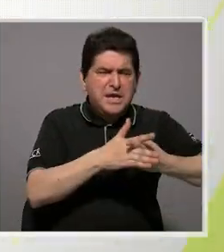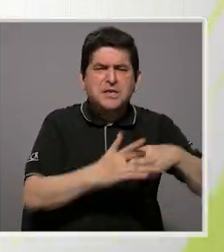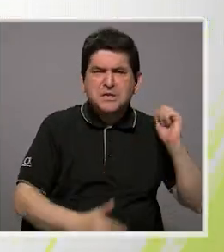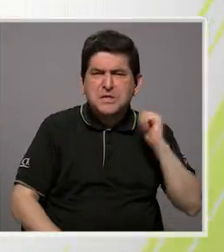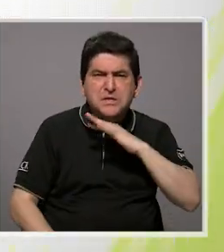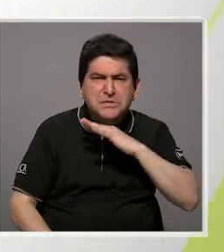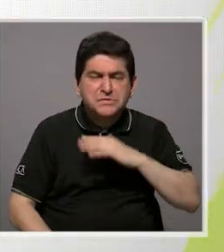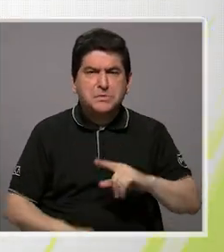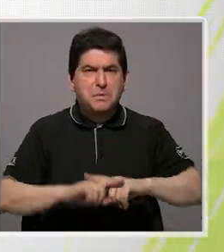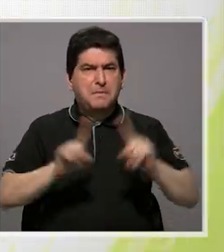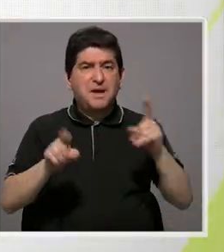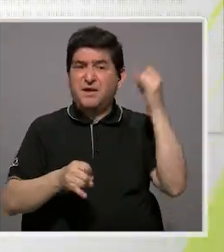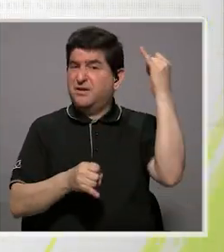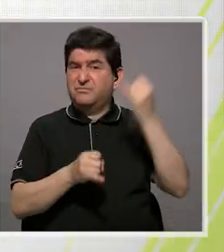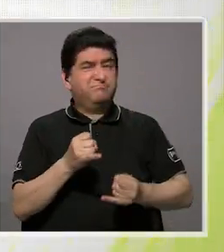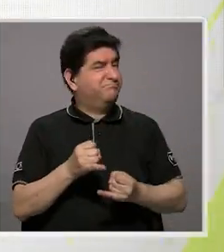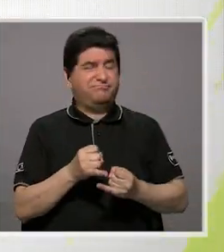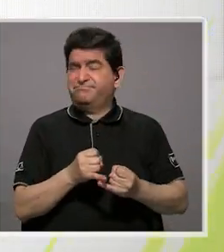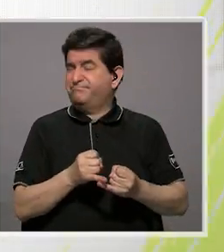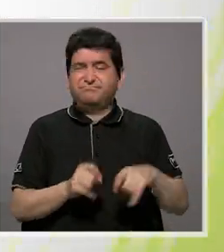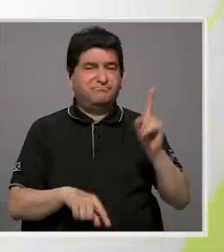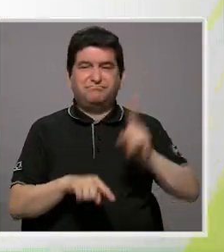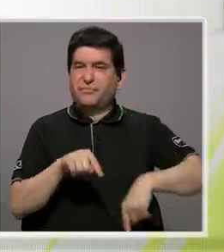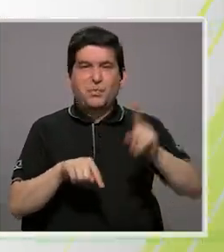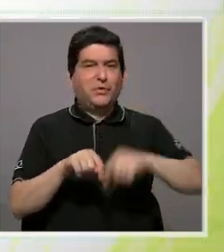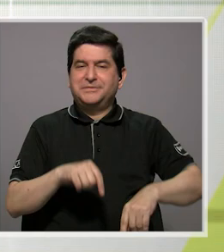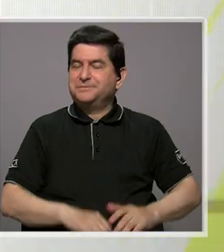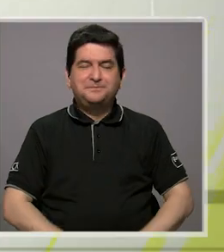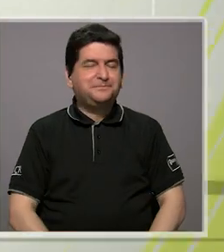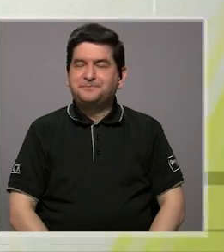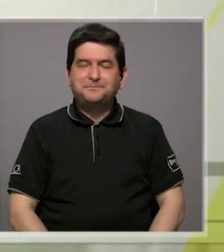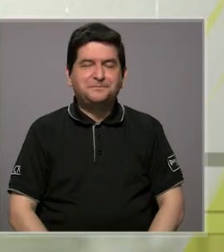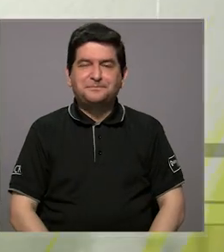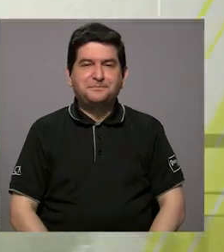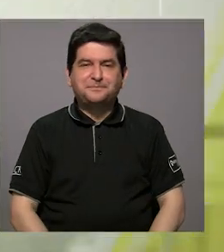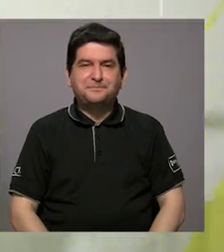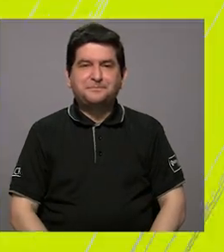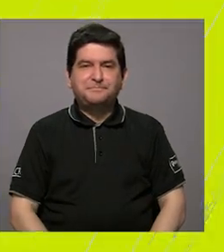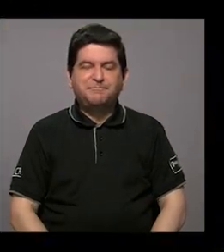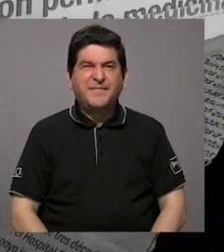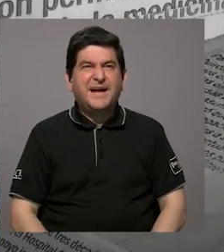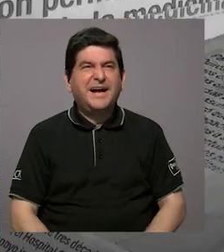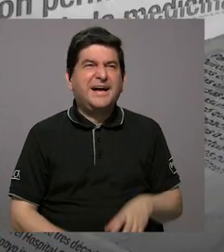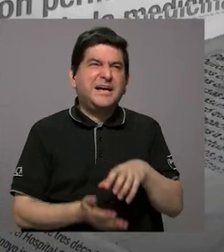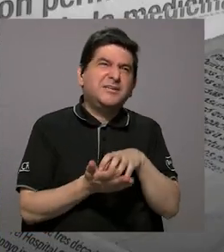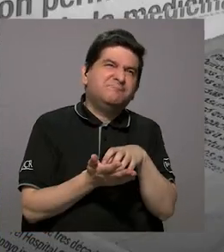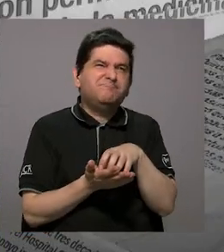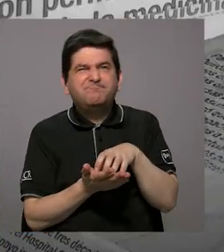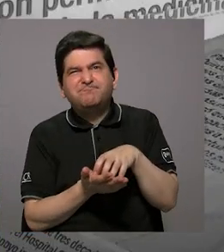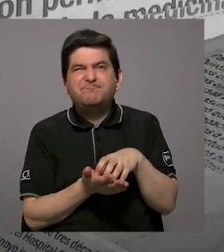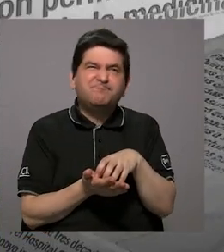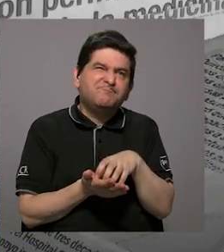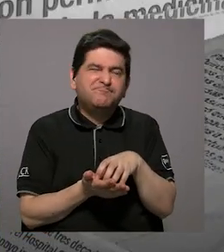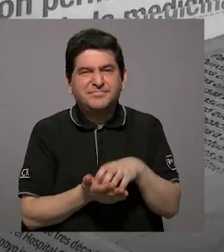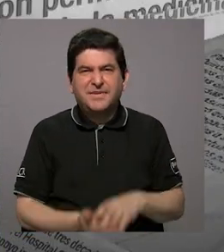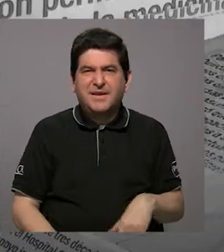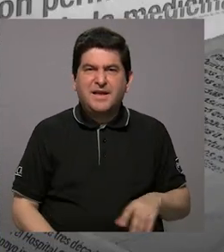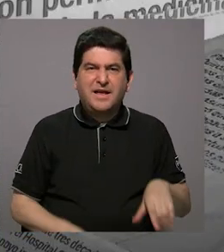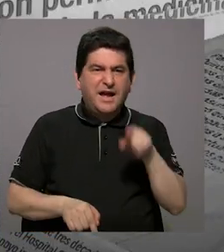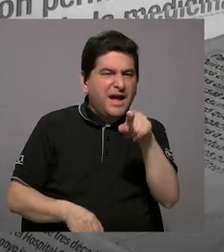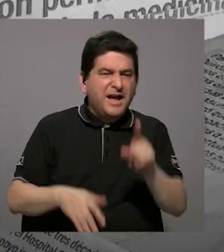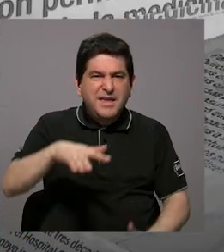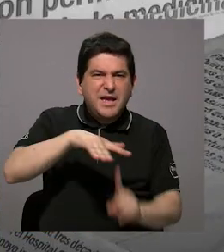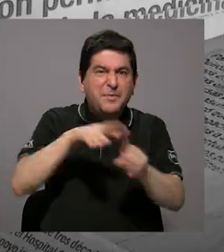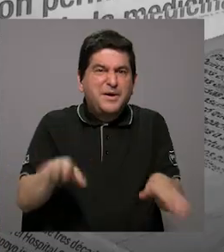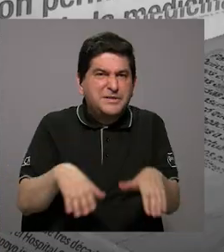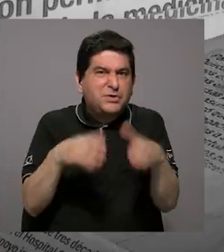contaminación, pero al final no se logró. Entonces, especular el cómo